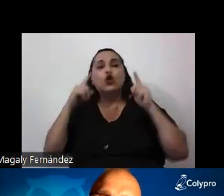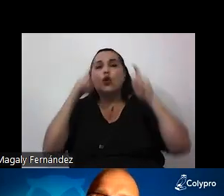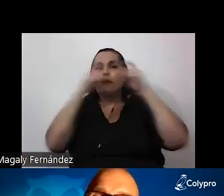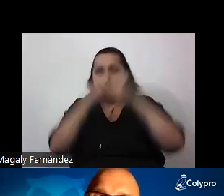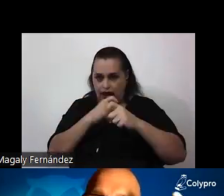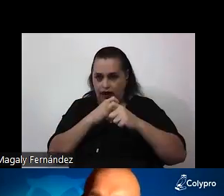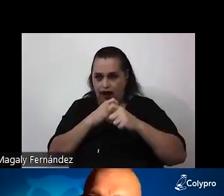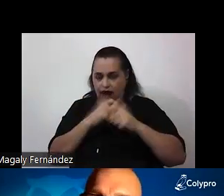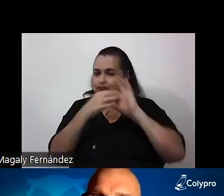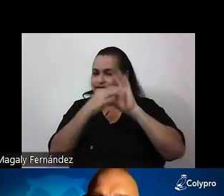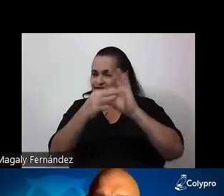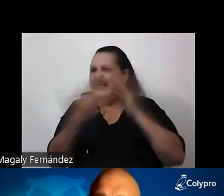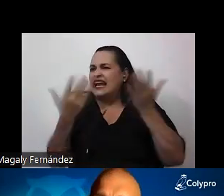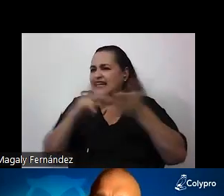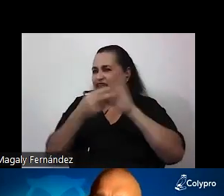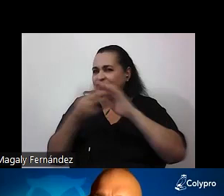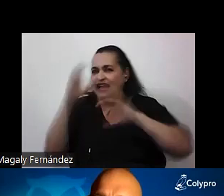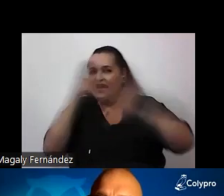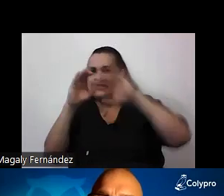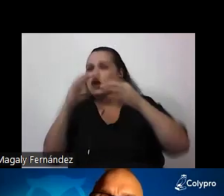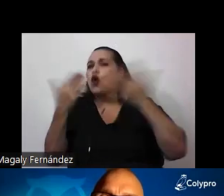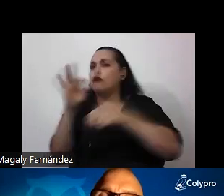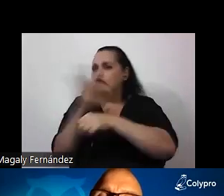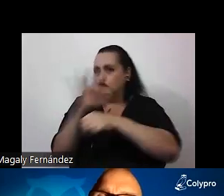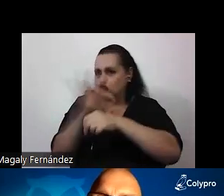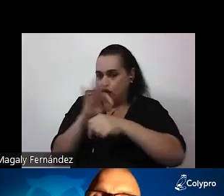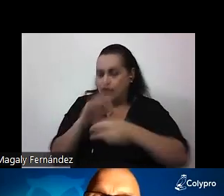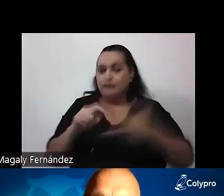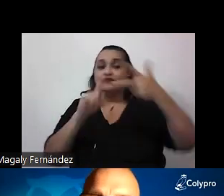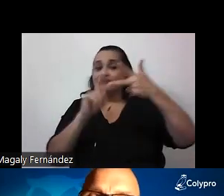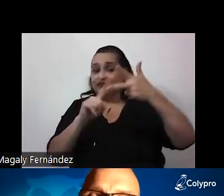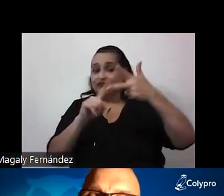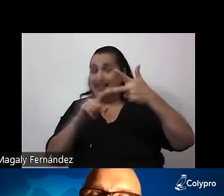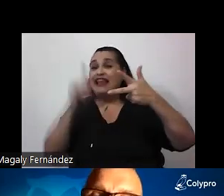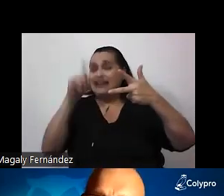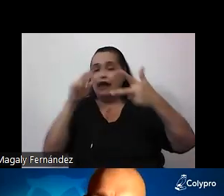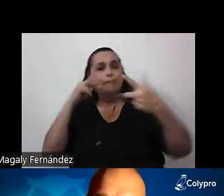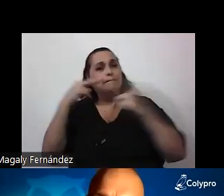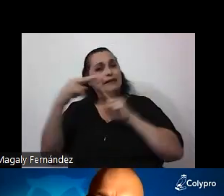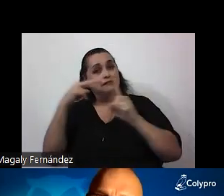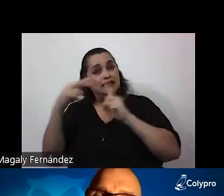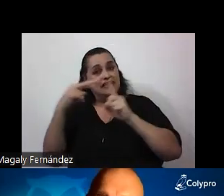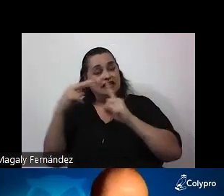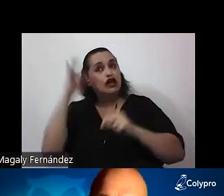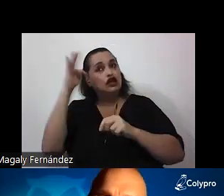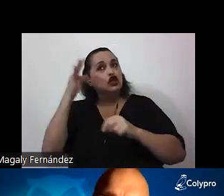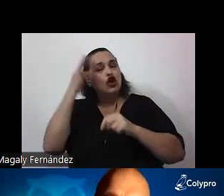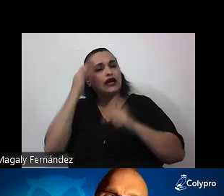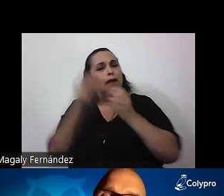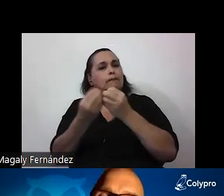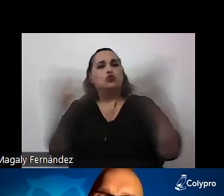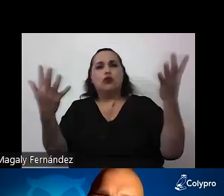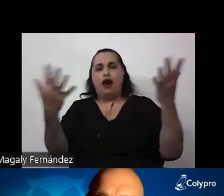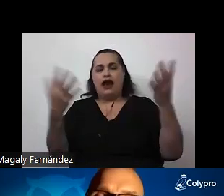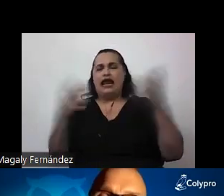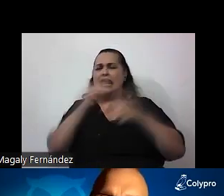acerca de qué es la ciencia y cómo funciona hay que adoptar una perspectiva teórica plural explicitando y tomando